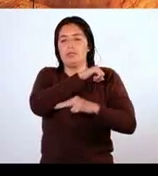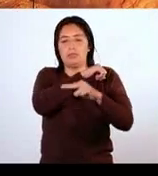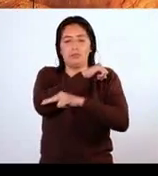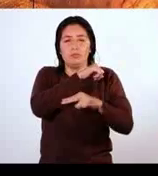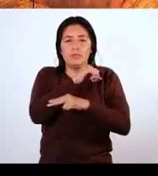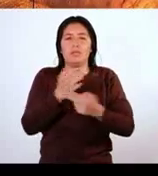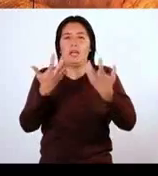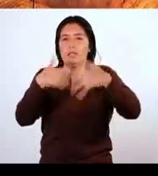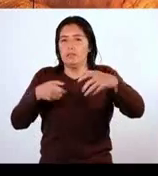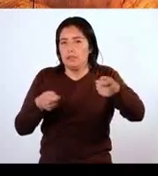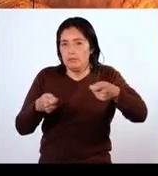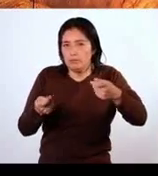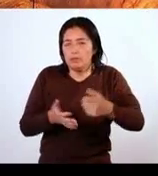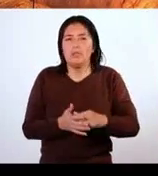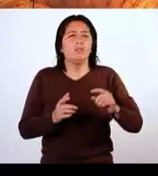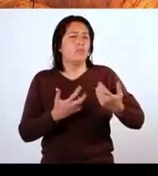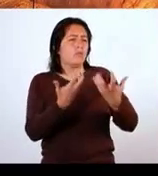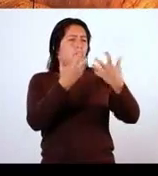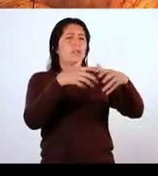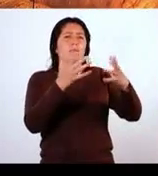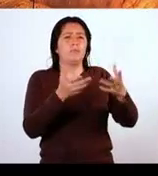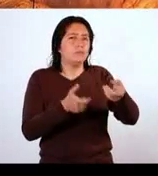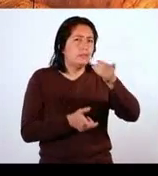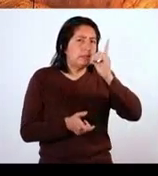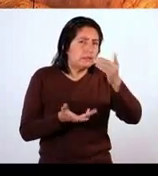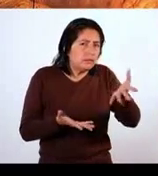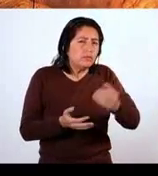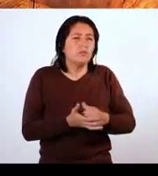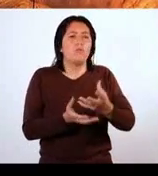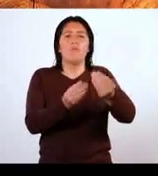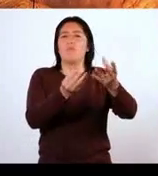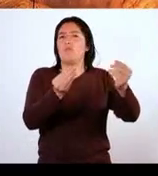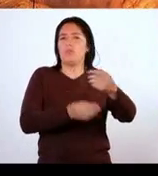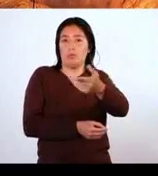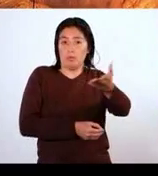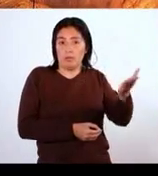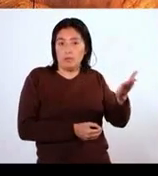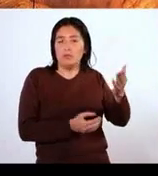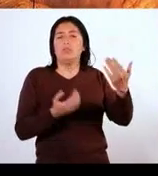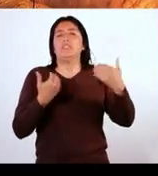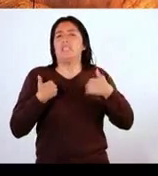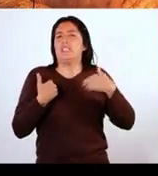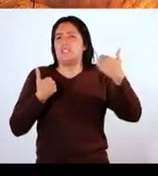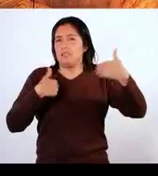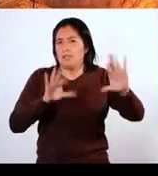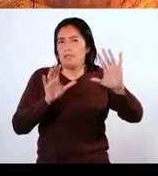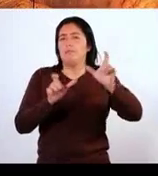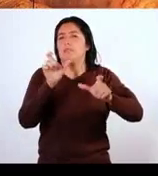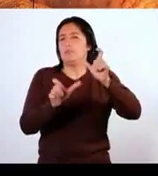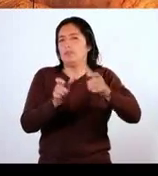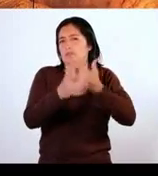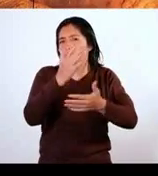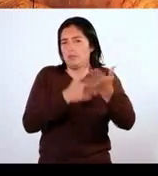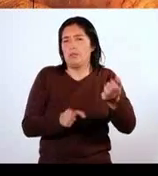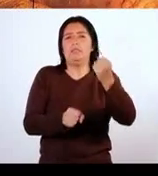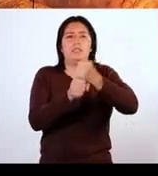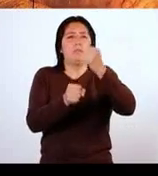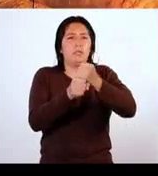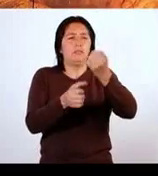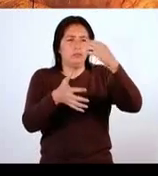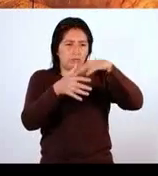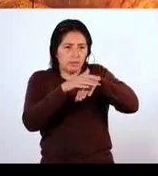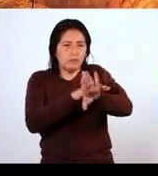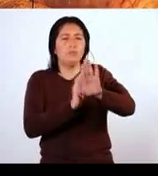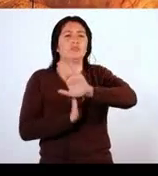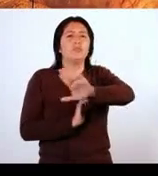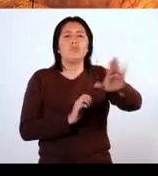principales empresarios, donde ellos y varios de ellos, mejor dicho, tienen ya personas con discapacidad trabajando en sus